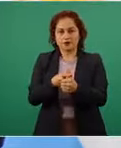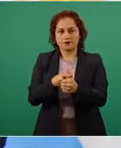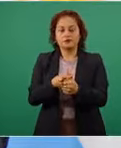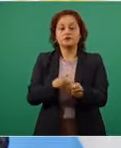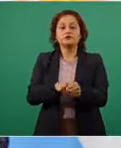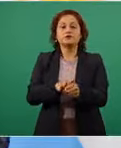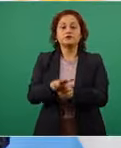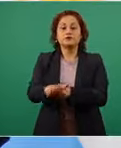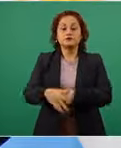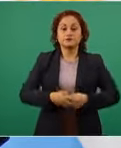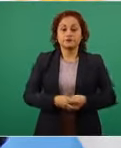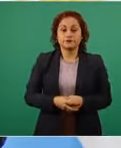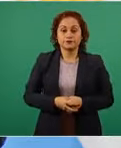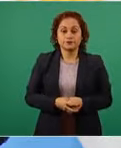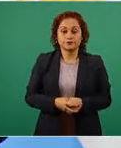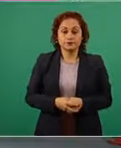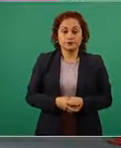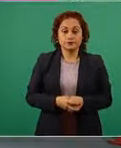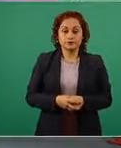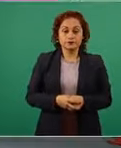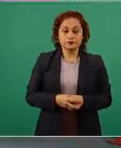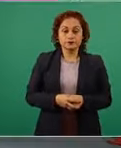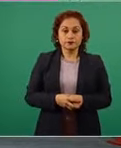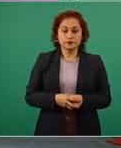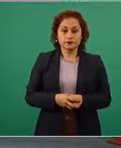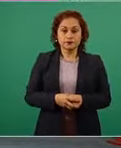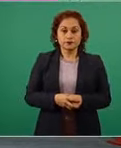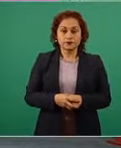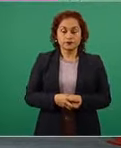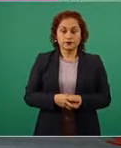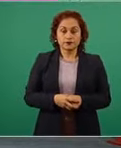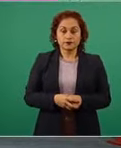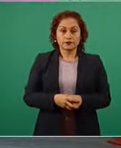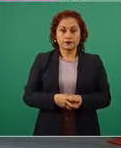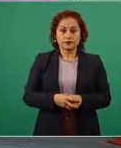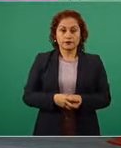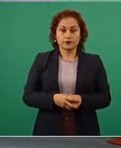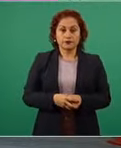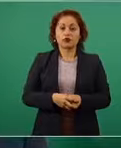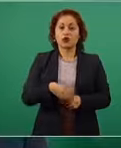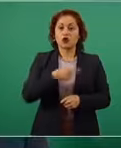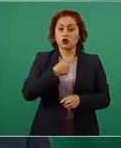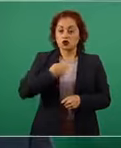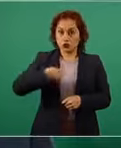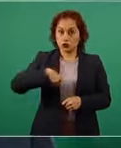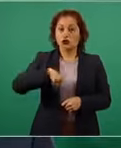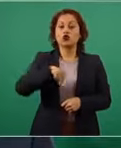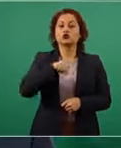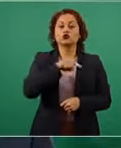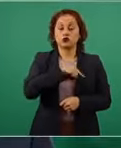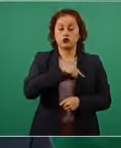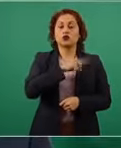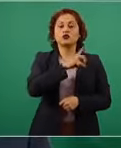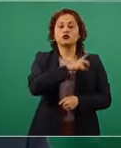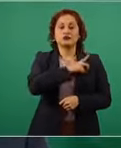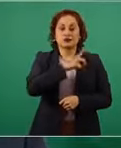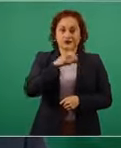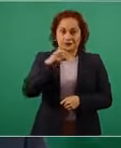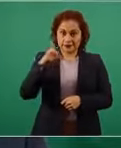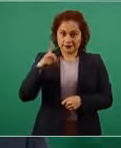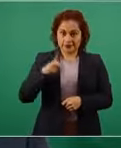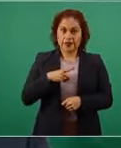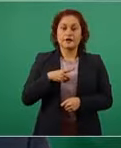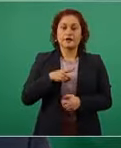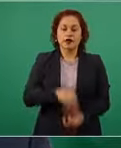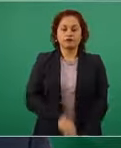miren nosotros tenemos que hacer frente a un crédito alocado que el